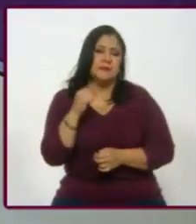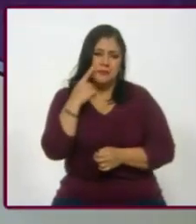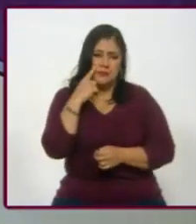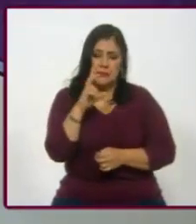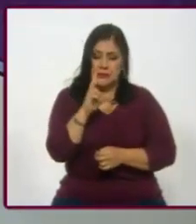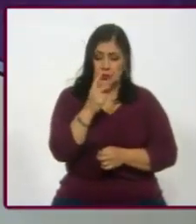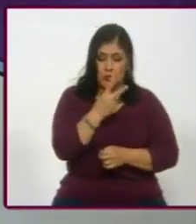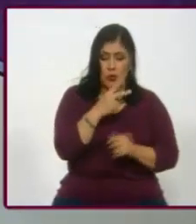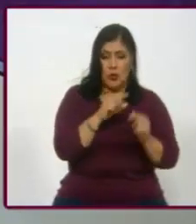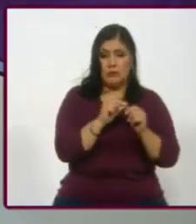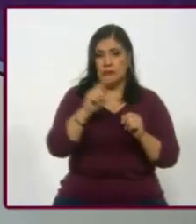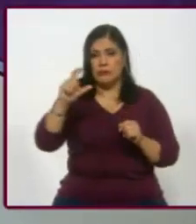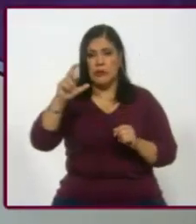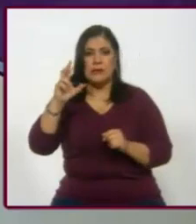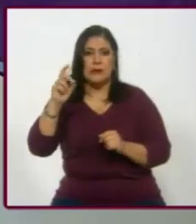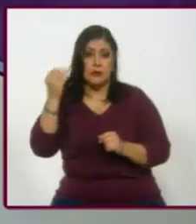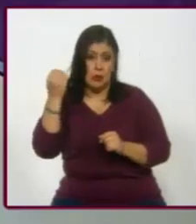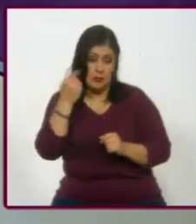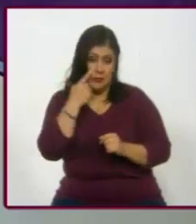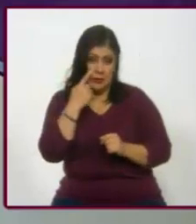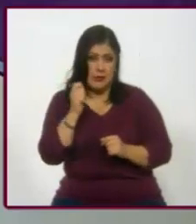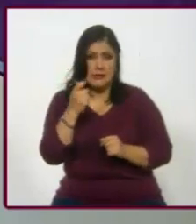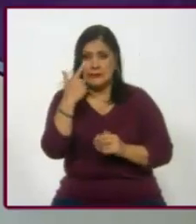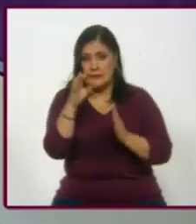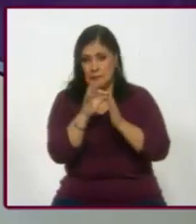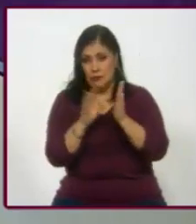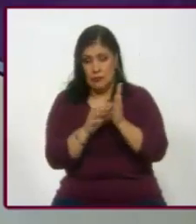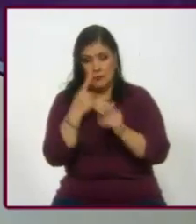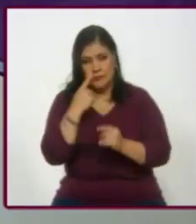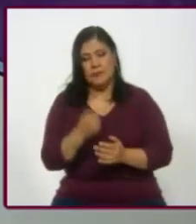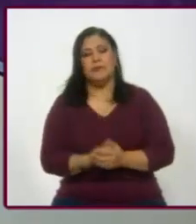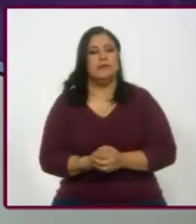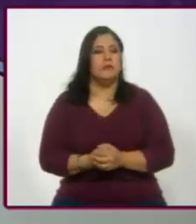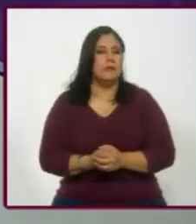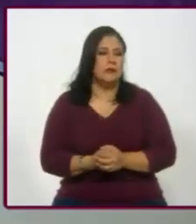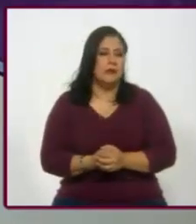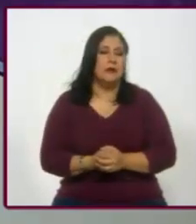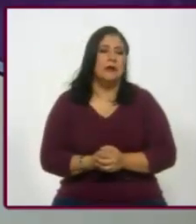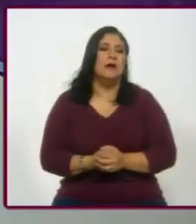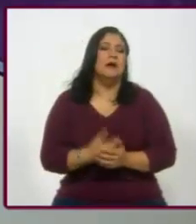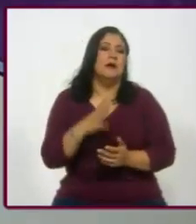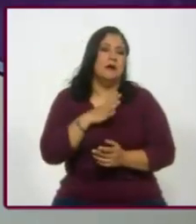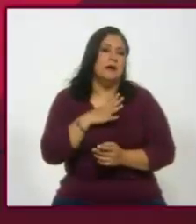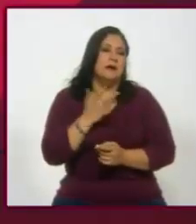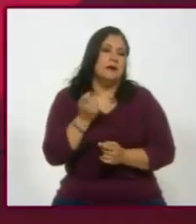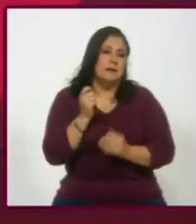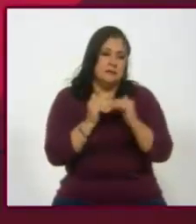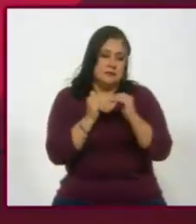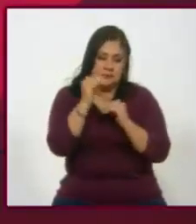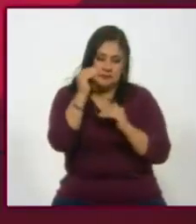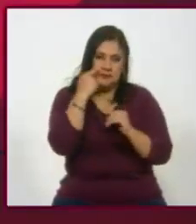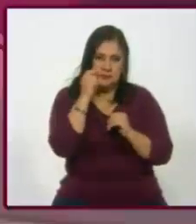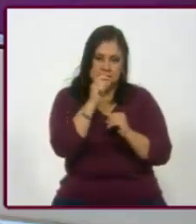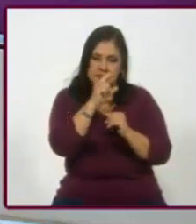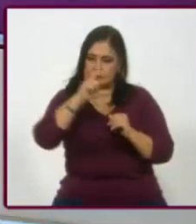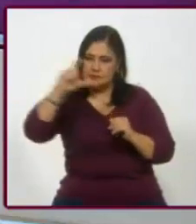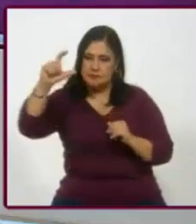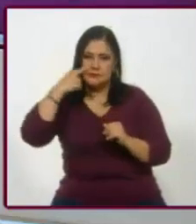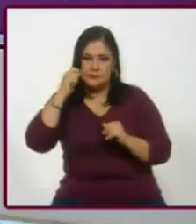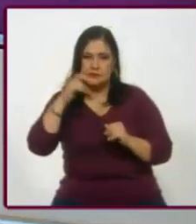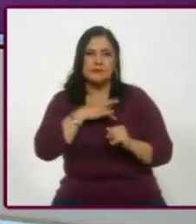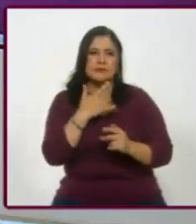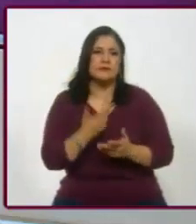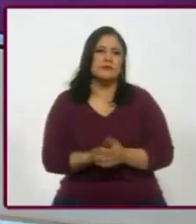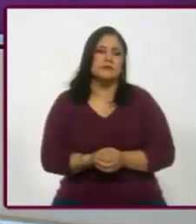37. 7 puntos. Así es, ¿no? Hay ya un crecimiento de la, digamos, la posición, porque no